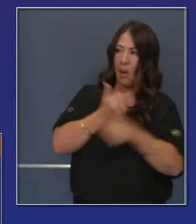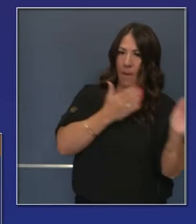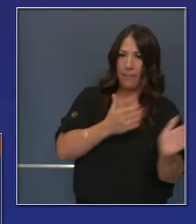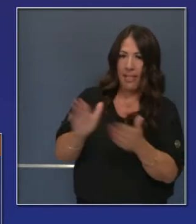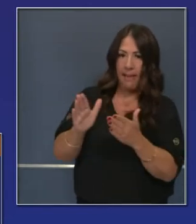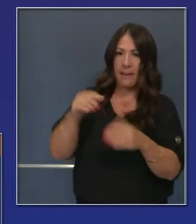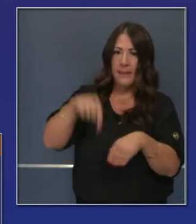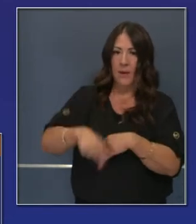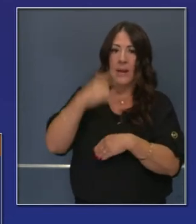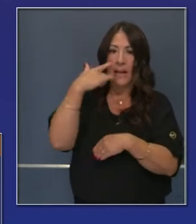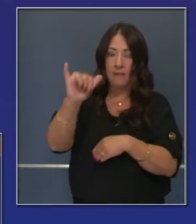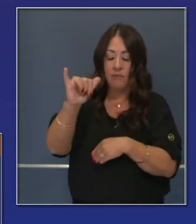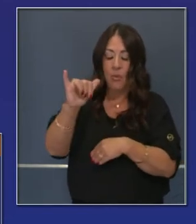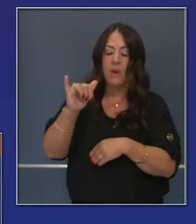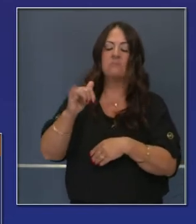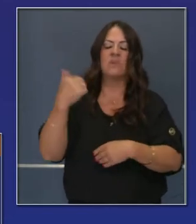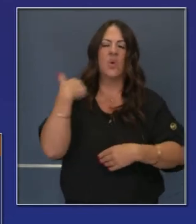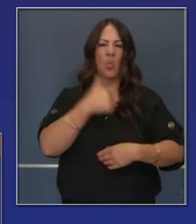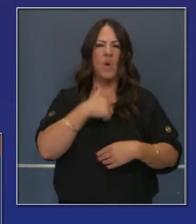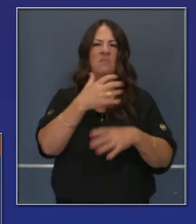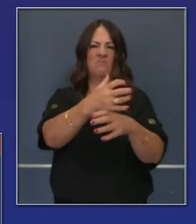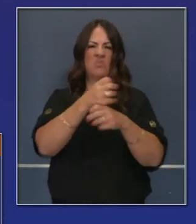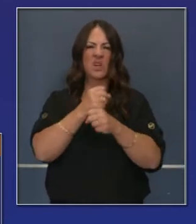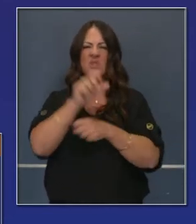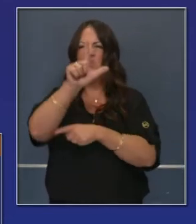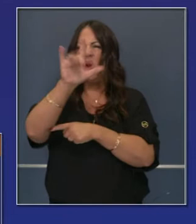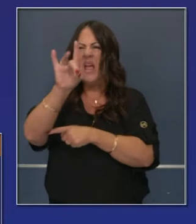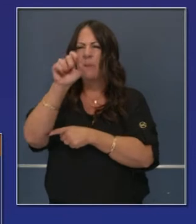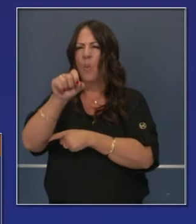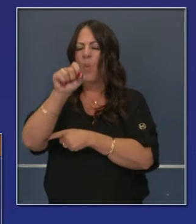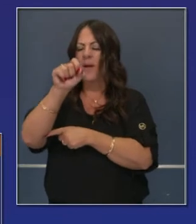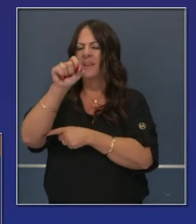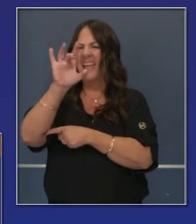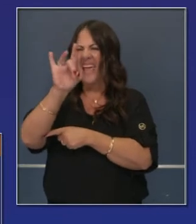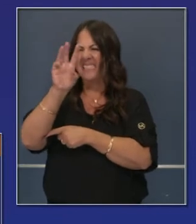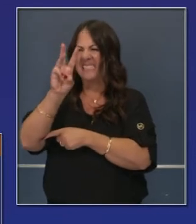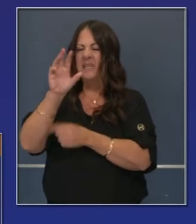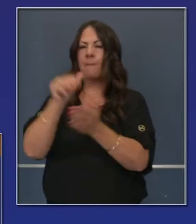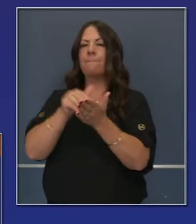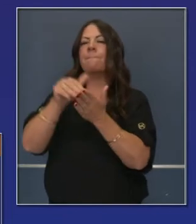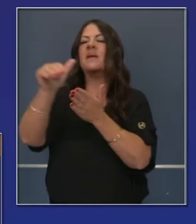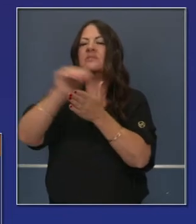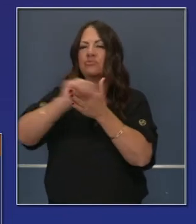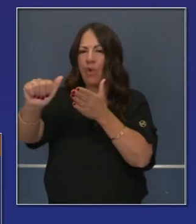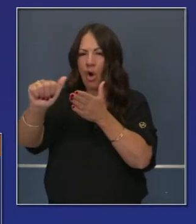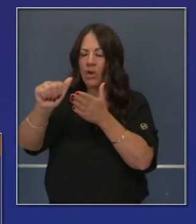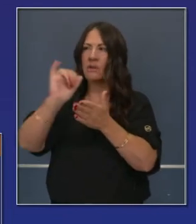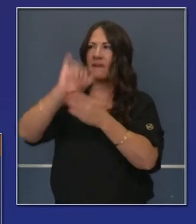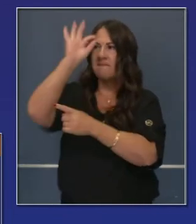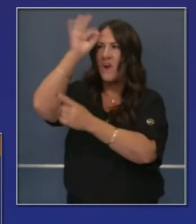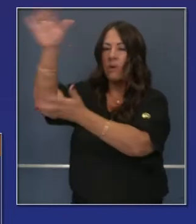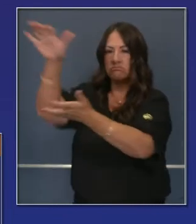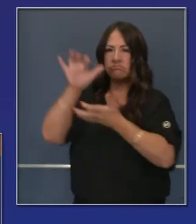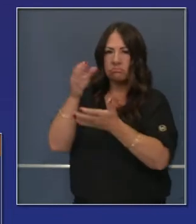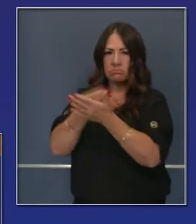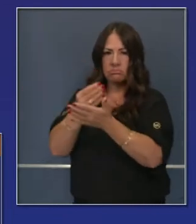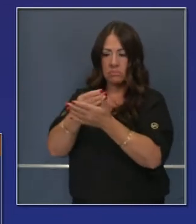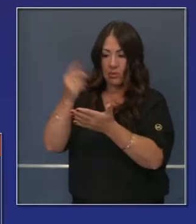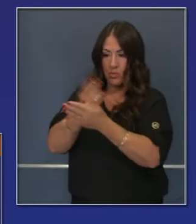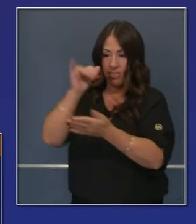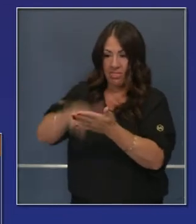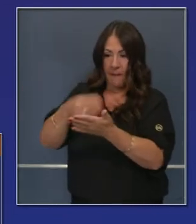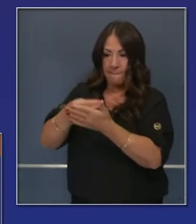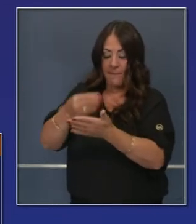de entregarles este plan de vacuna, al estado se le proporcionó 28.8 millones de dólares de apoyo